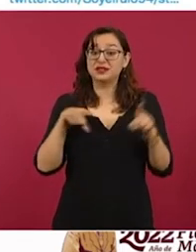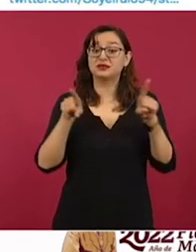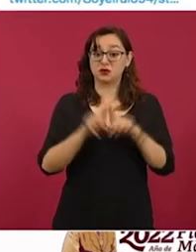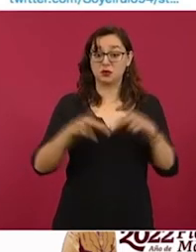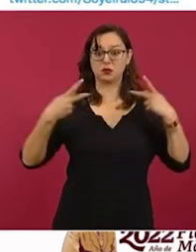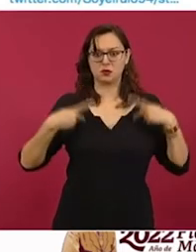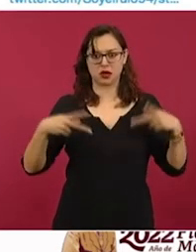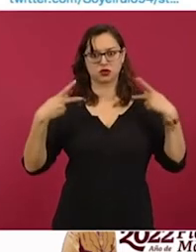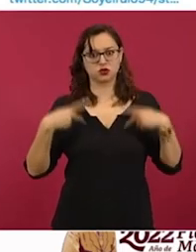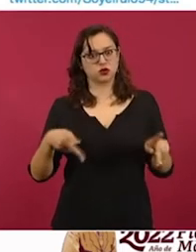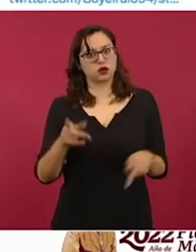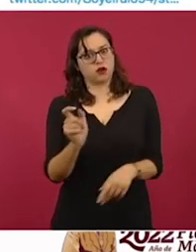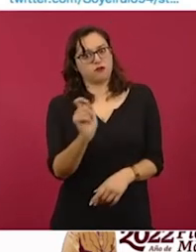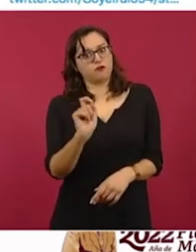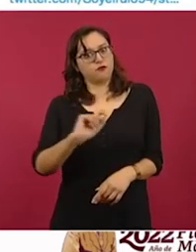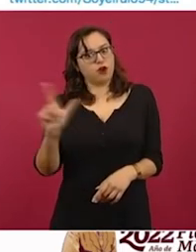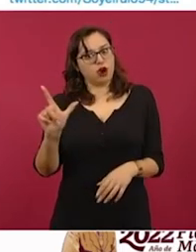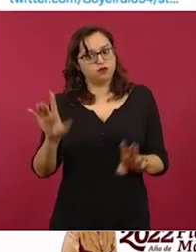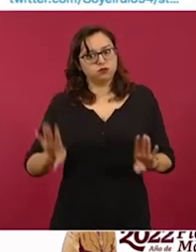cierta